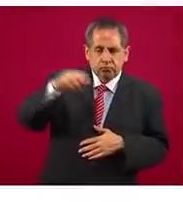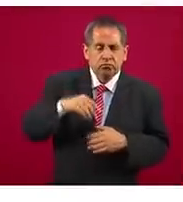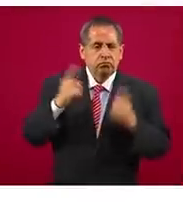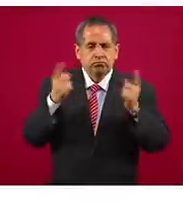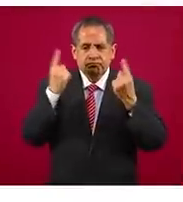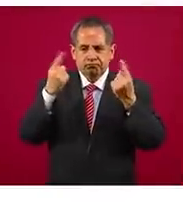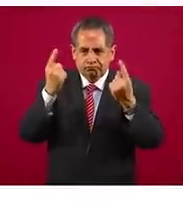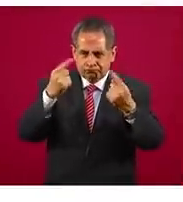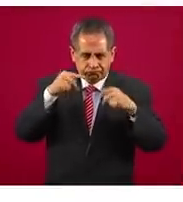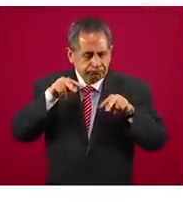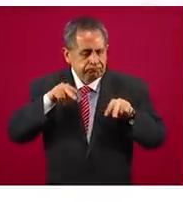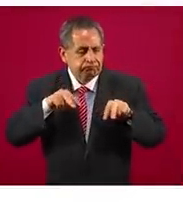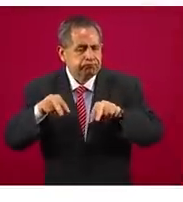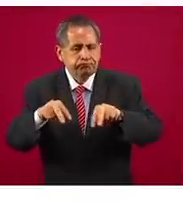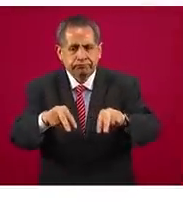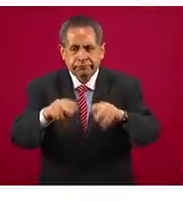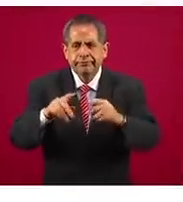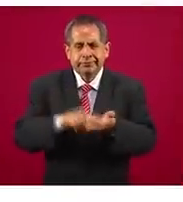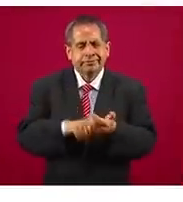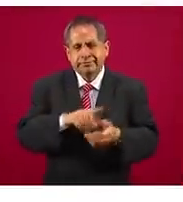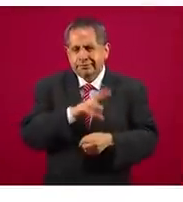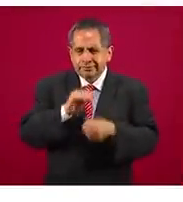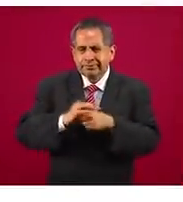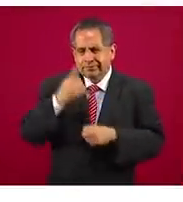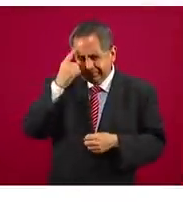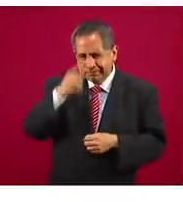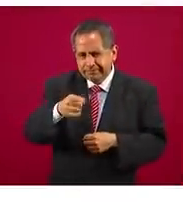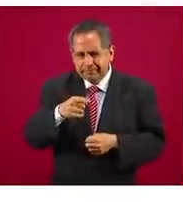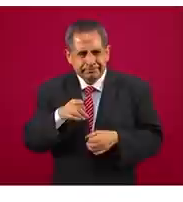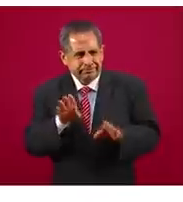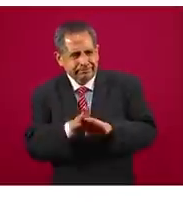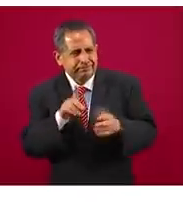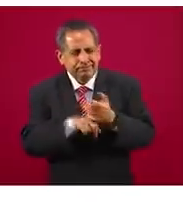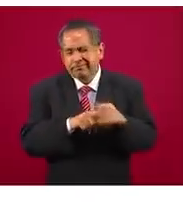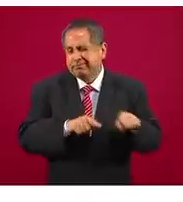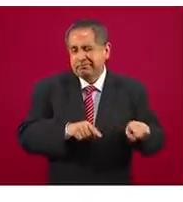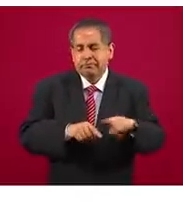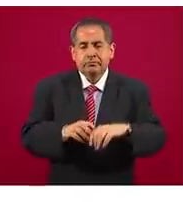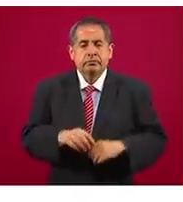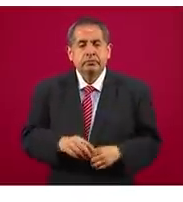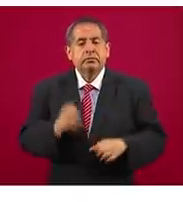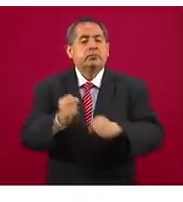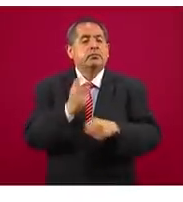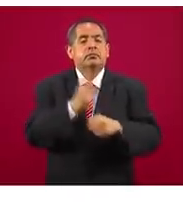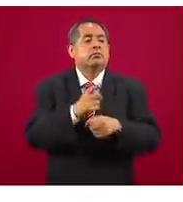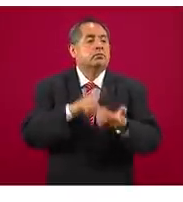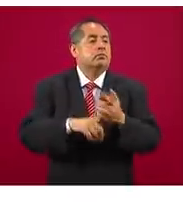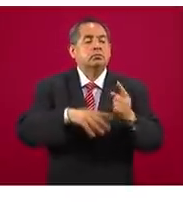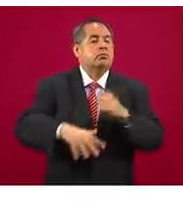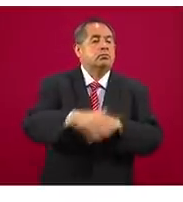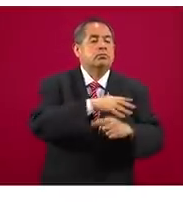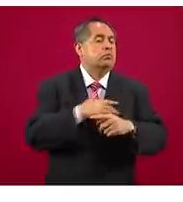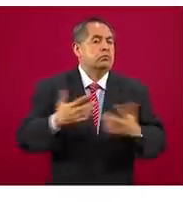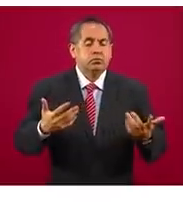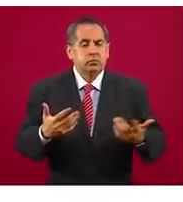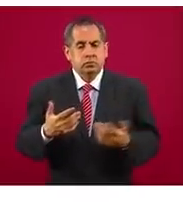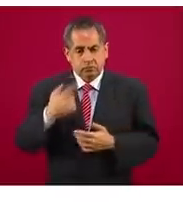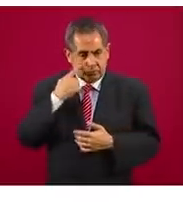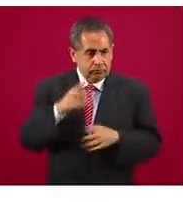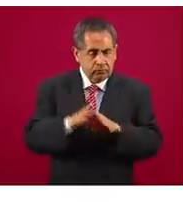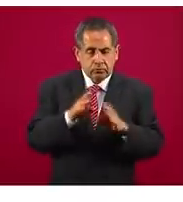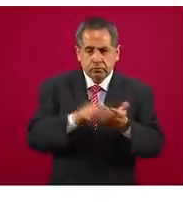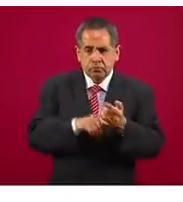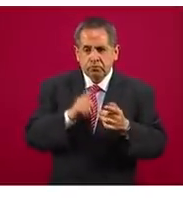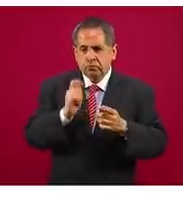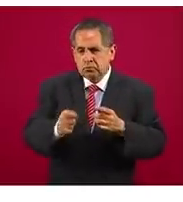el establecimiento de bases de operaciones a lo largo de los ductos, la seguridad periférica cuando se detecta una